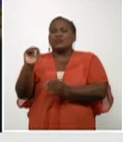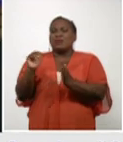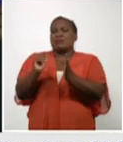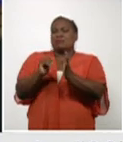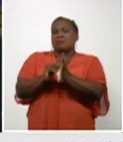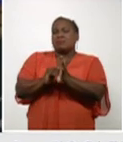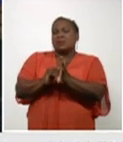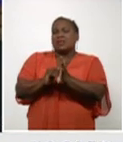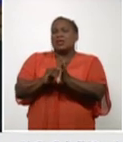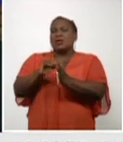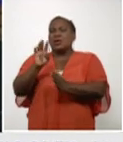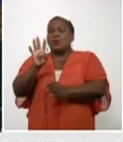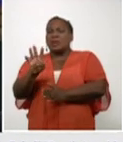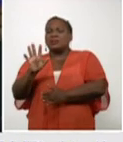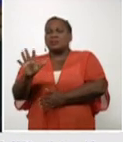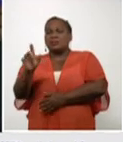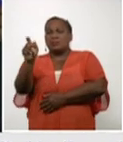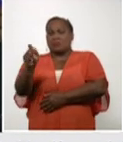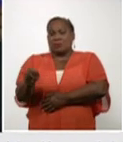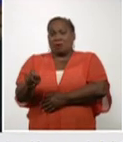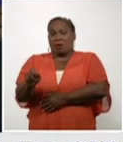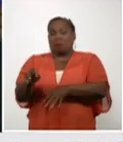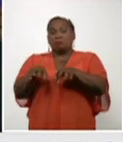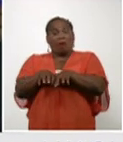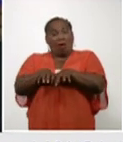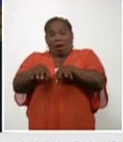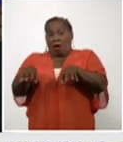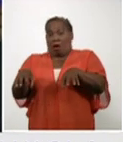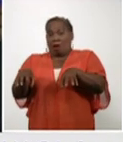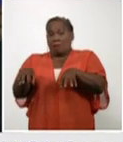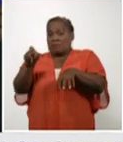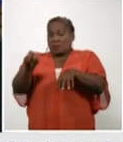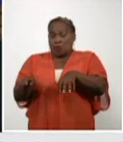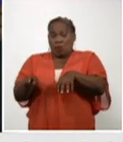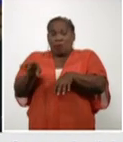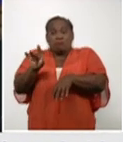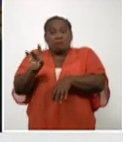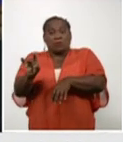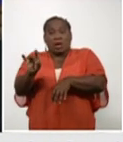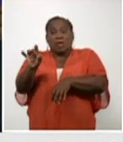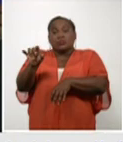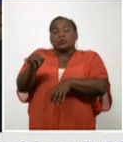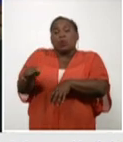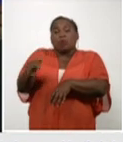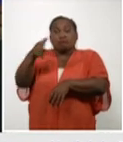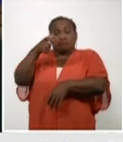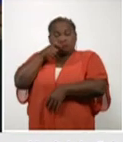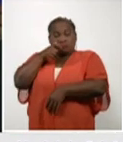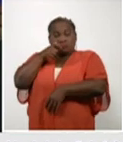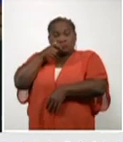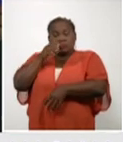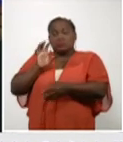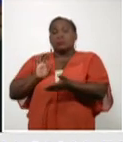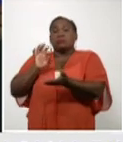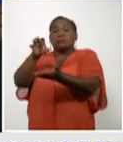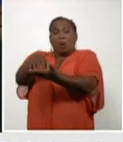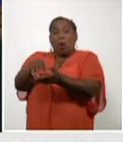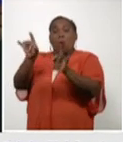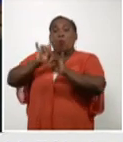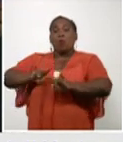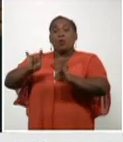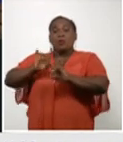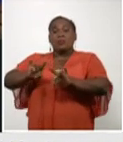personas. Se aislaron todos los contactos y sospechosos de casos confirmados hacia la Universidad de Ciencias Médicas en